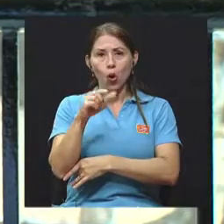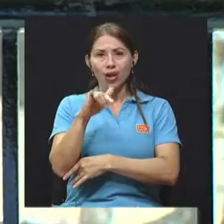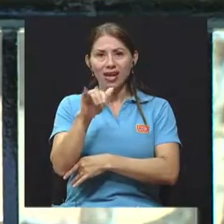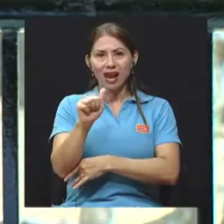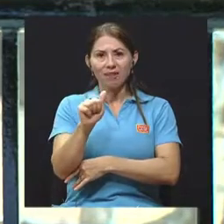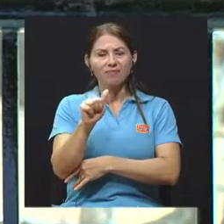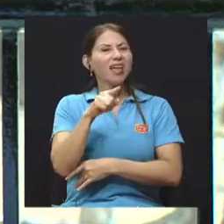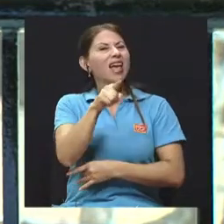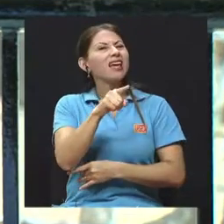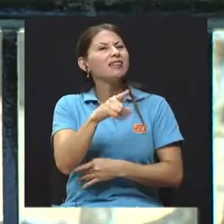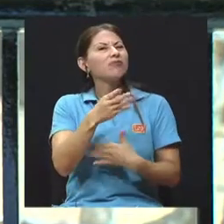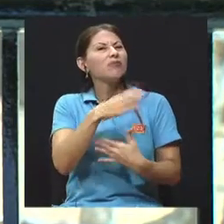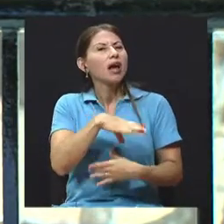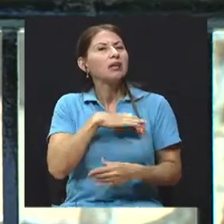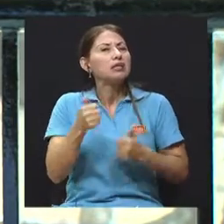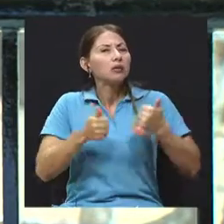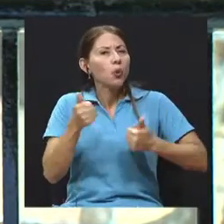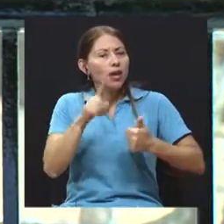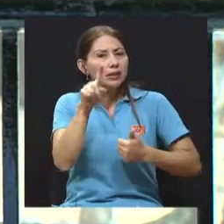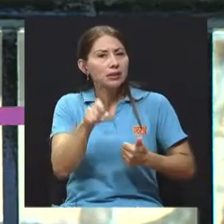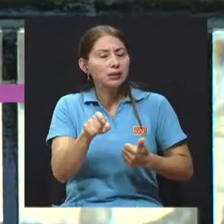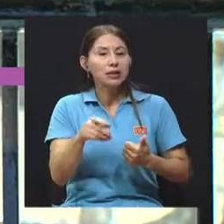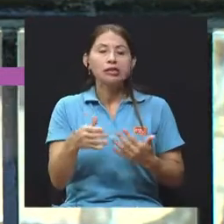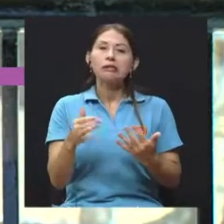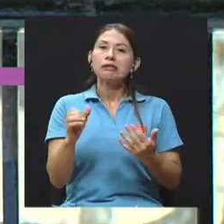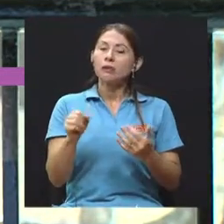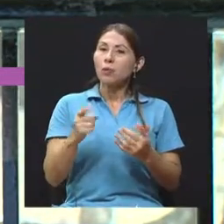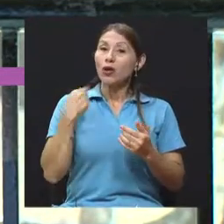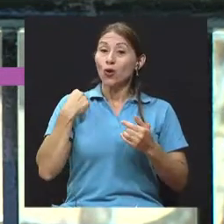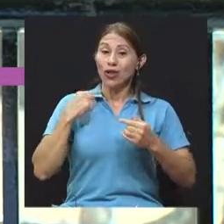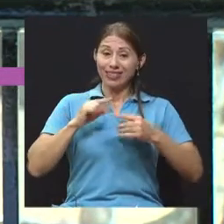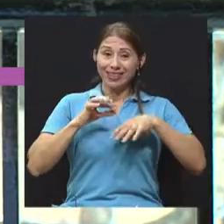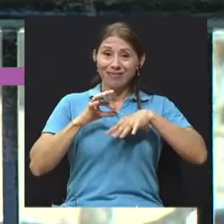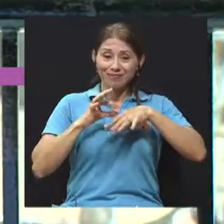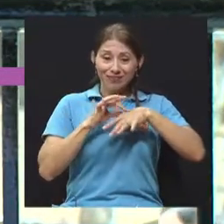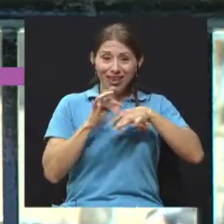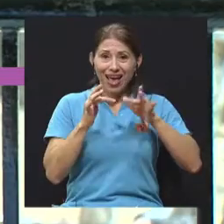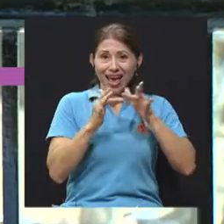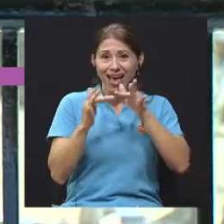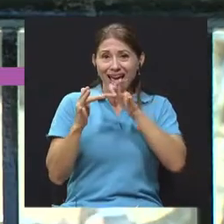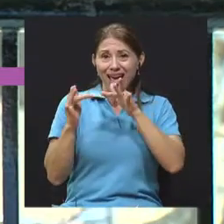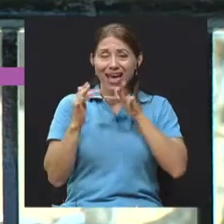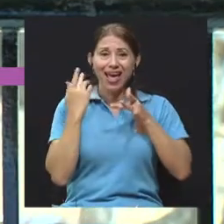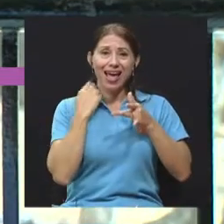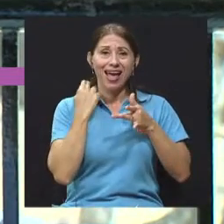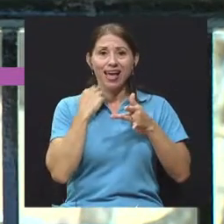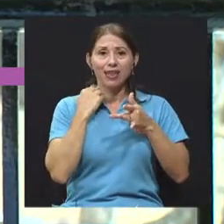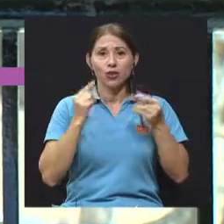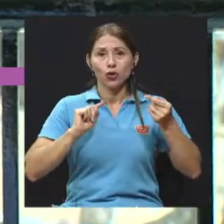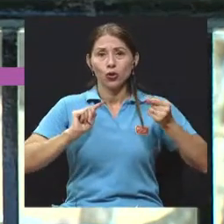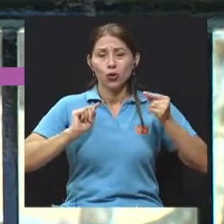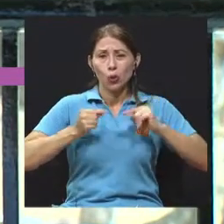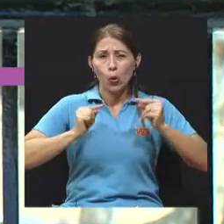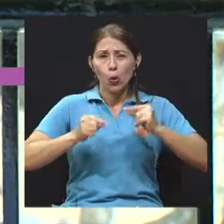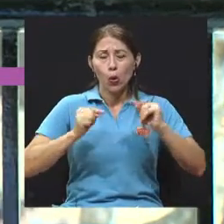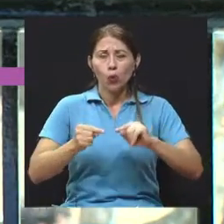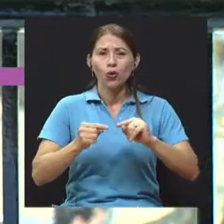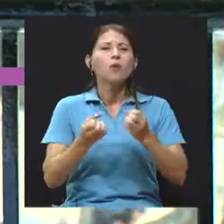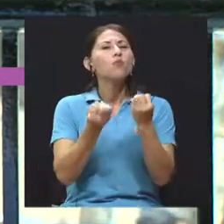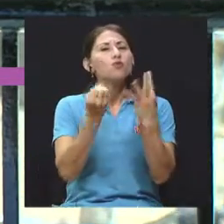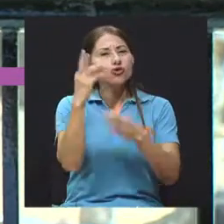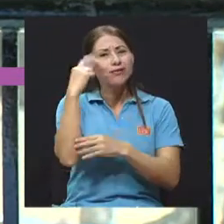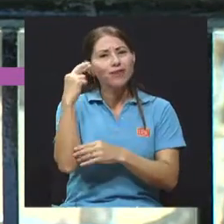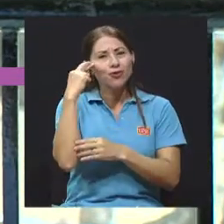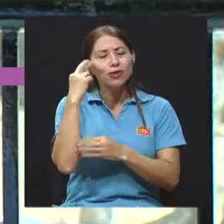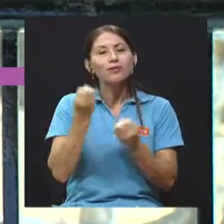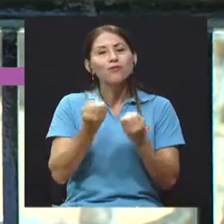pregunta. Para empezar, hay muchas causas de dolor articular y hay muchas enfermedades que lo producen. De hecho,